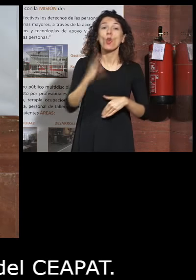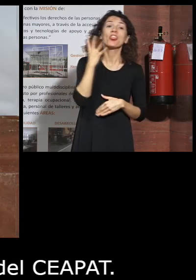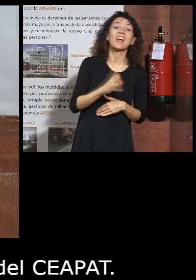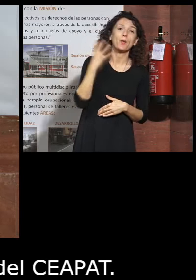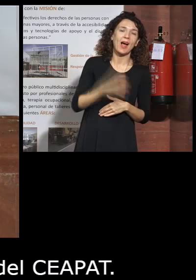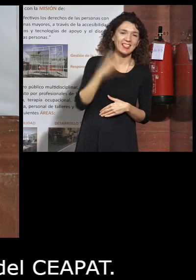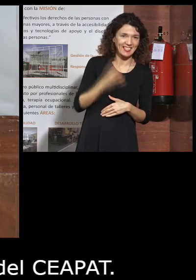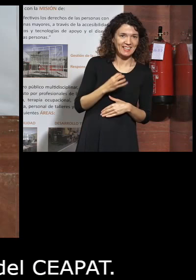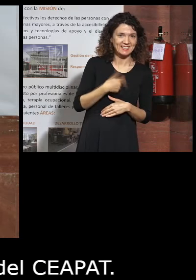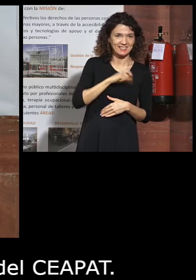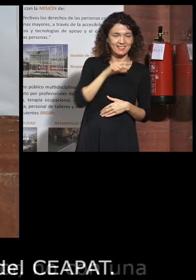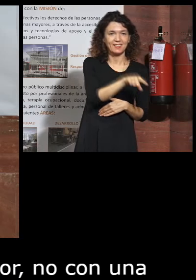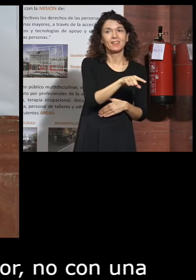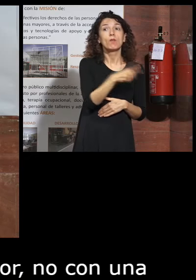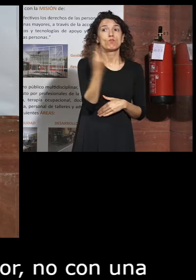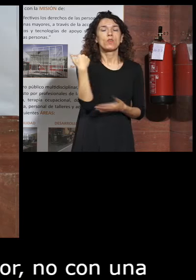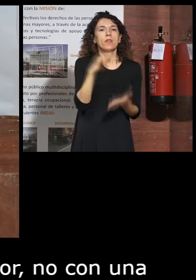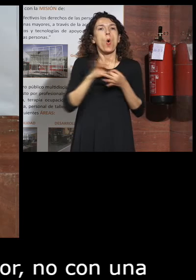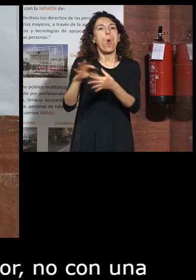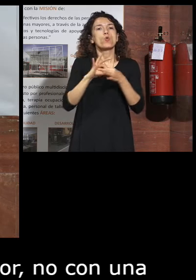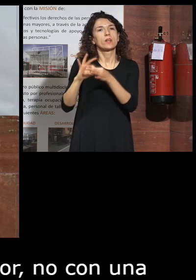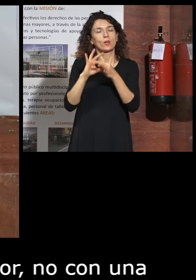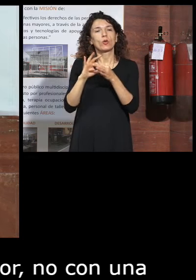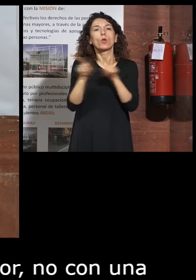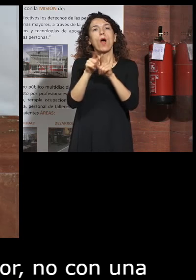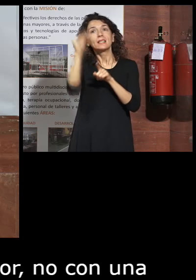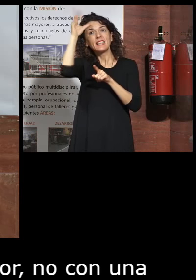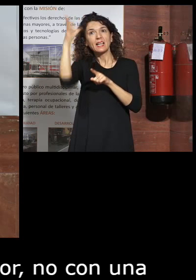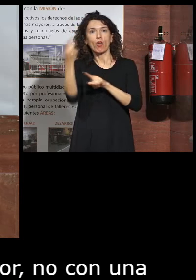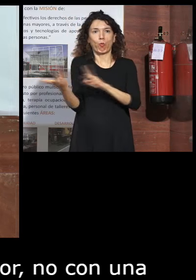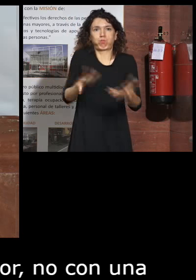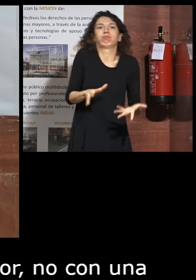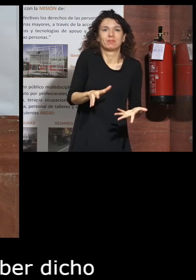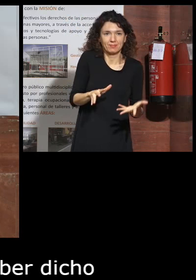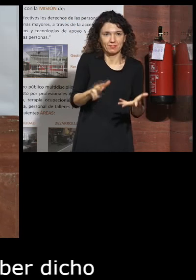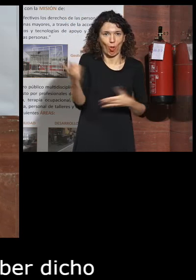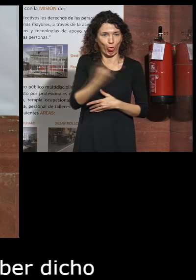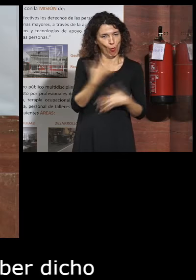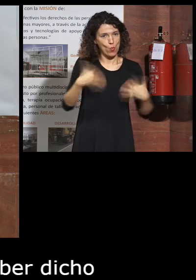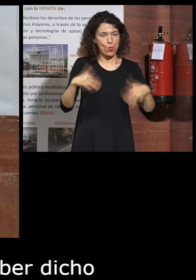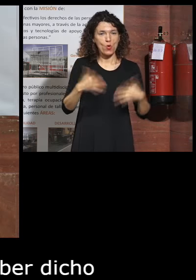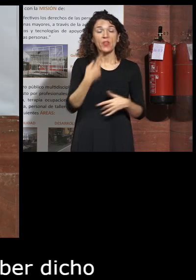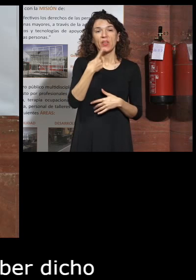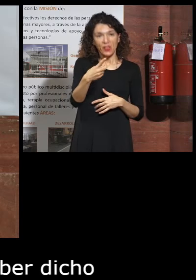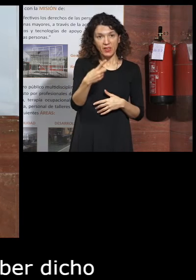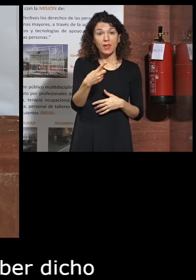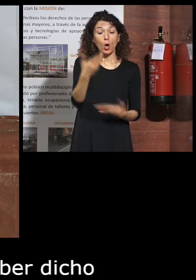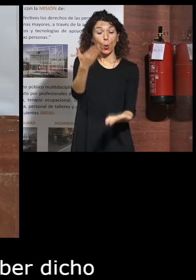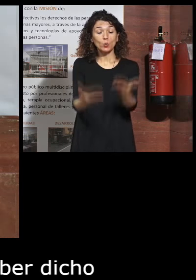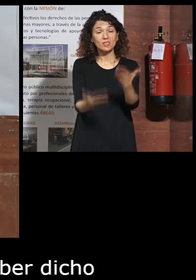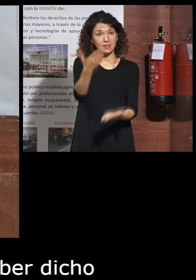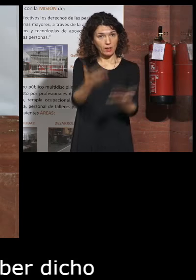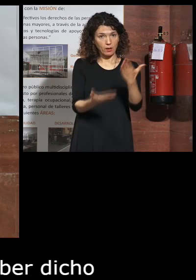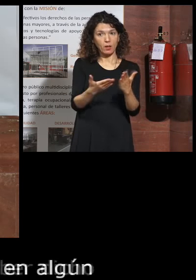en algún momento se unieron y volcaron toda esa inteligencia común que tenían los dos indudablemente que decía que la justicia